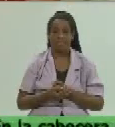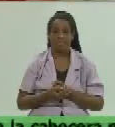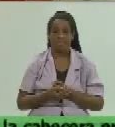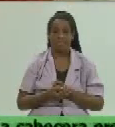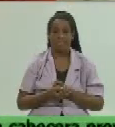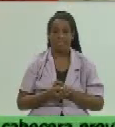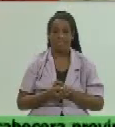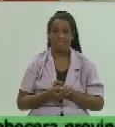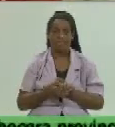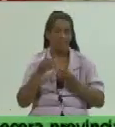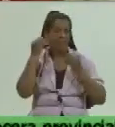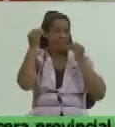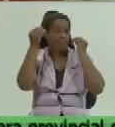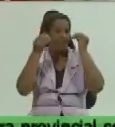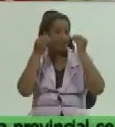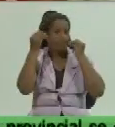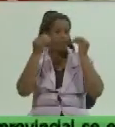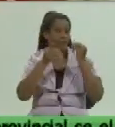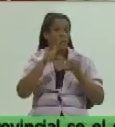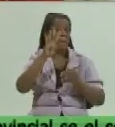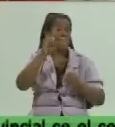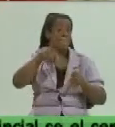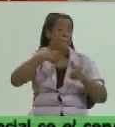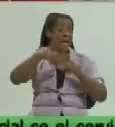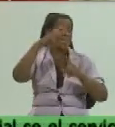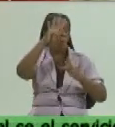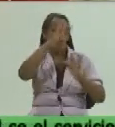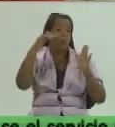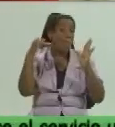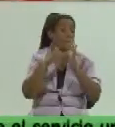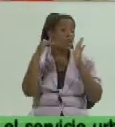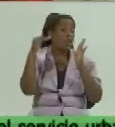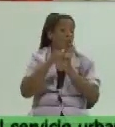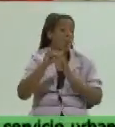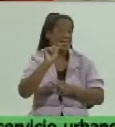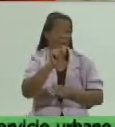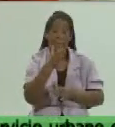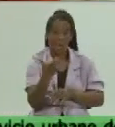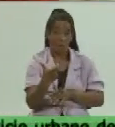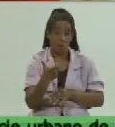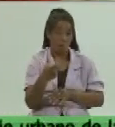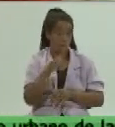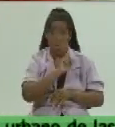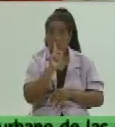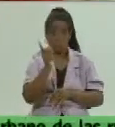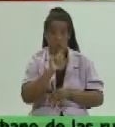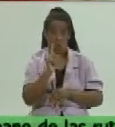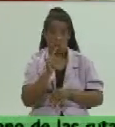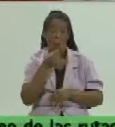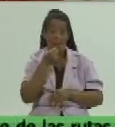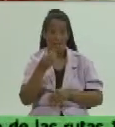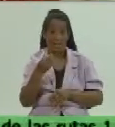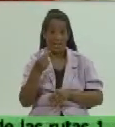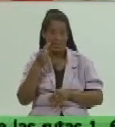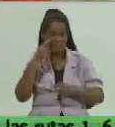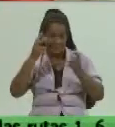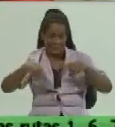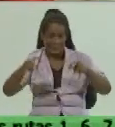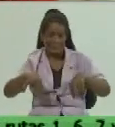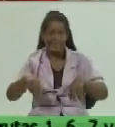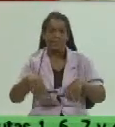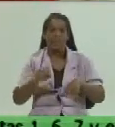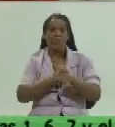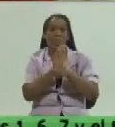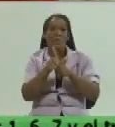valorado en más de 4 millones de pesos el centro biomolecular no solo permitirá el estudio de la COVID-19 también